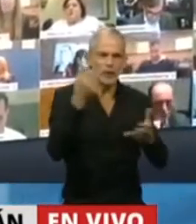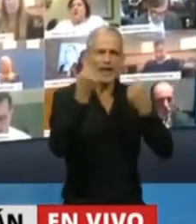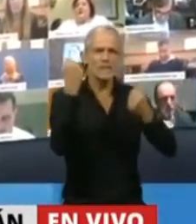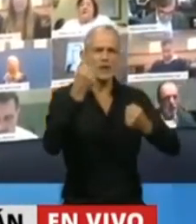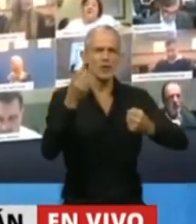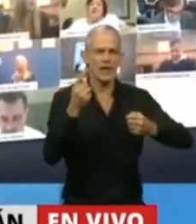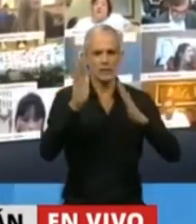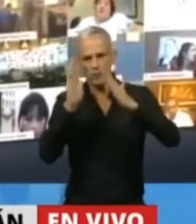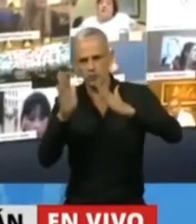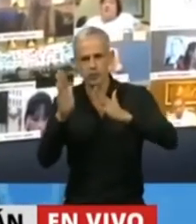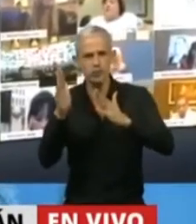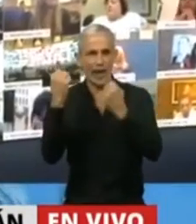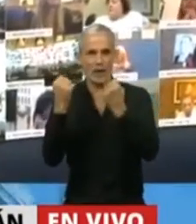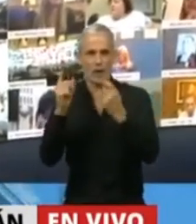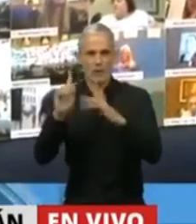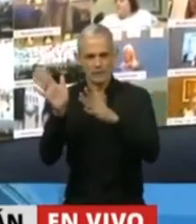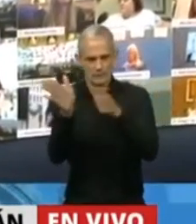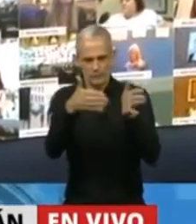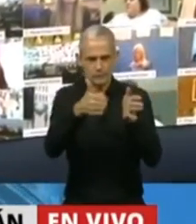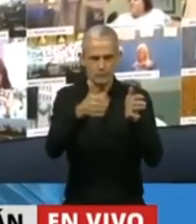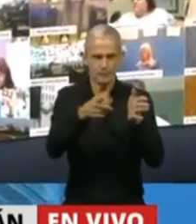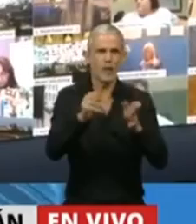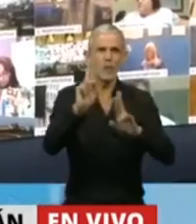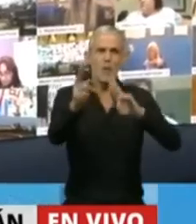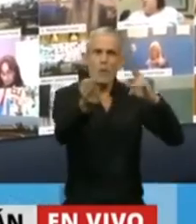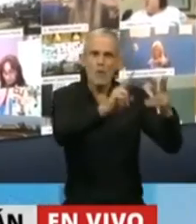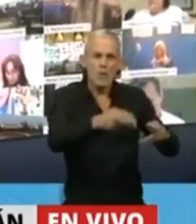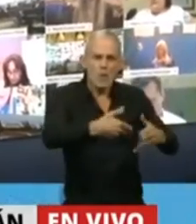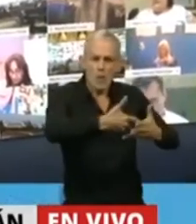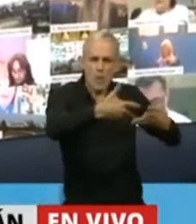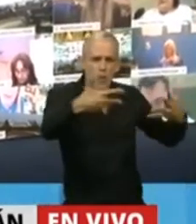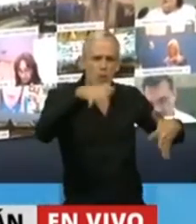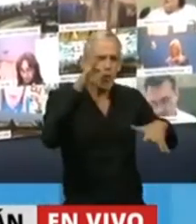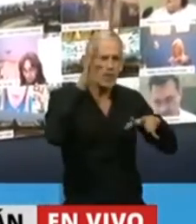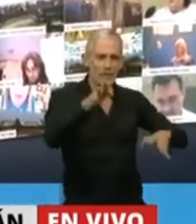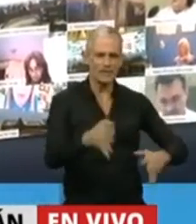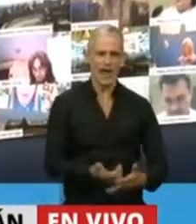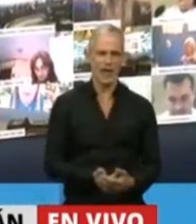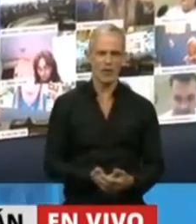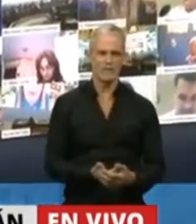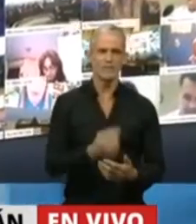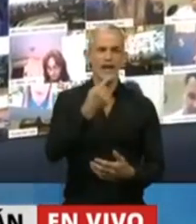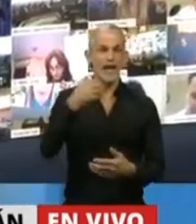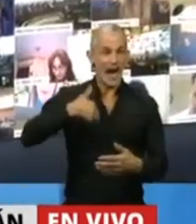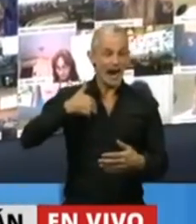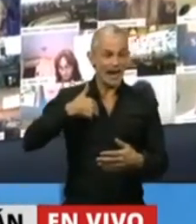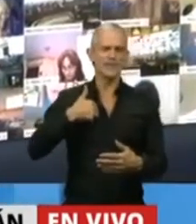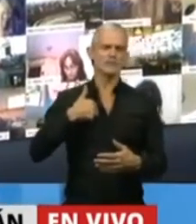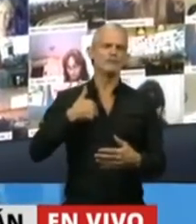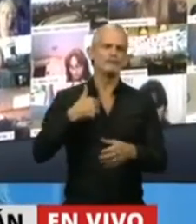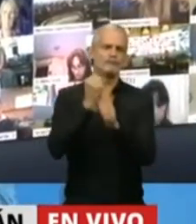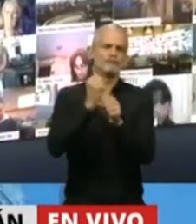porque los infectados y la cantidad de muertes que le fueron de las nada. Sin lugar a dudas, el Estado argentino ha